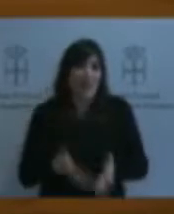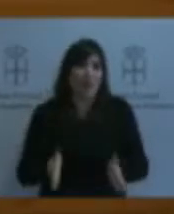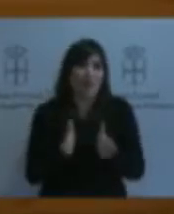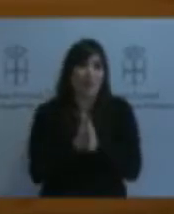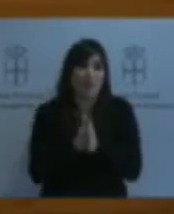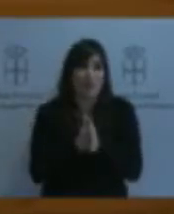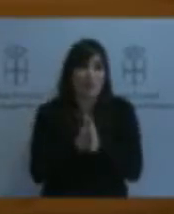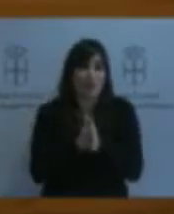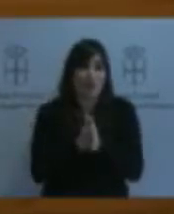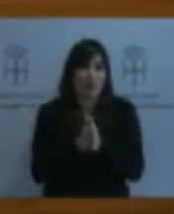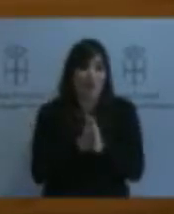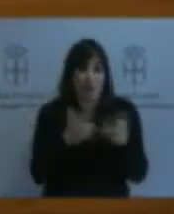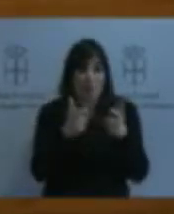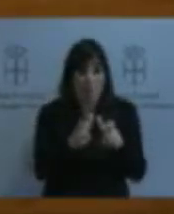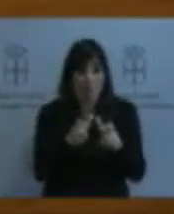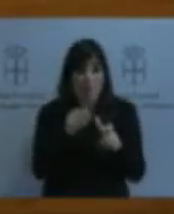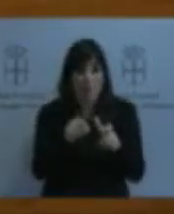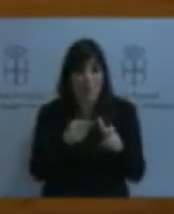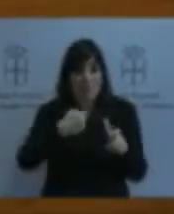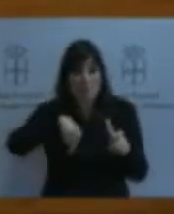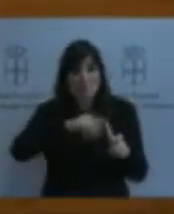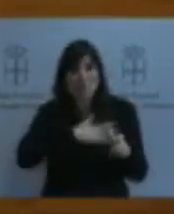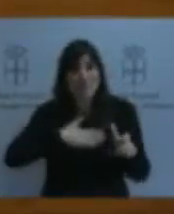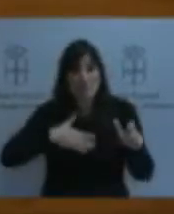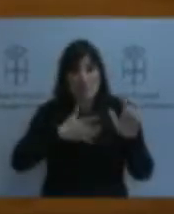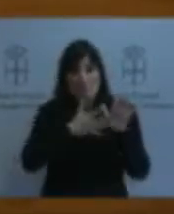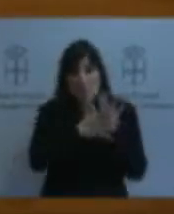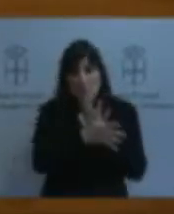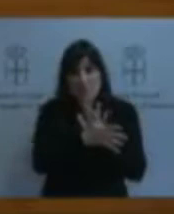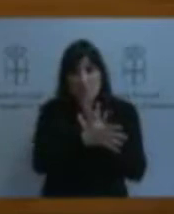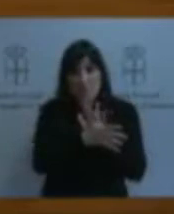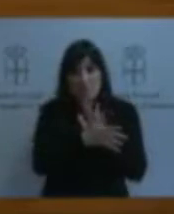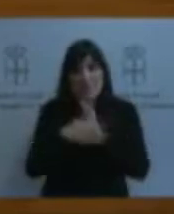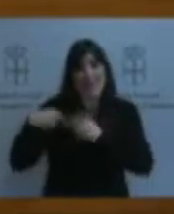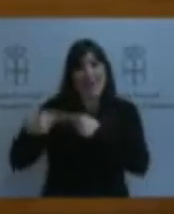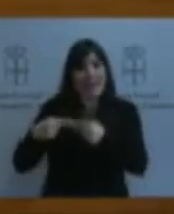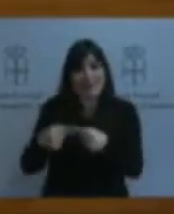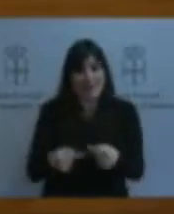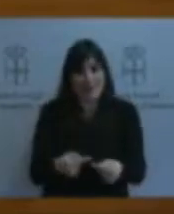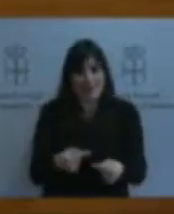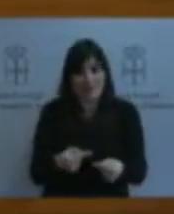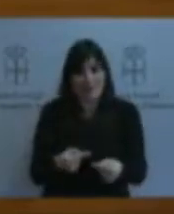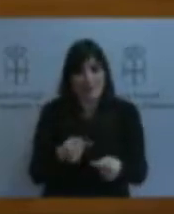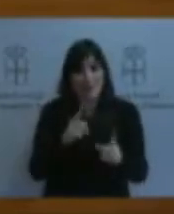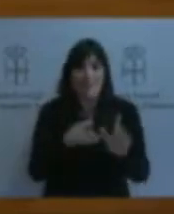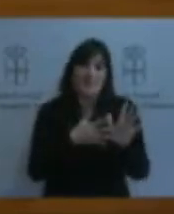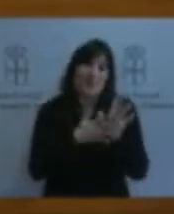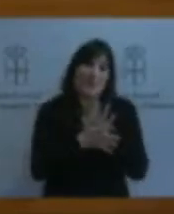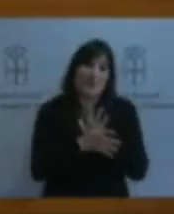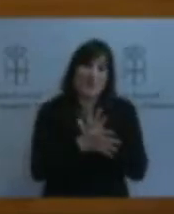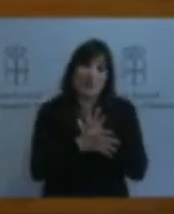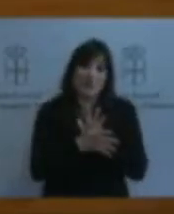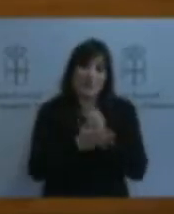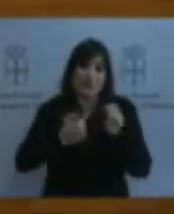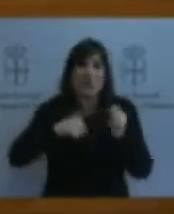nosotros queremos definir como artesanales, aunque es una definición que proponemos que se realice por un amplio